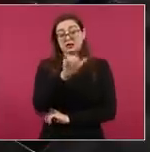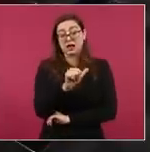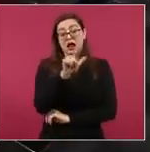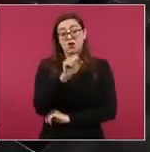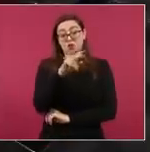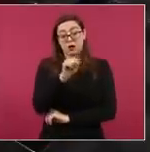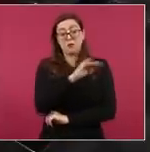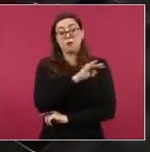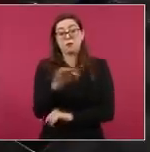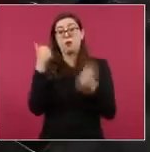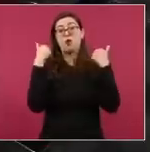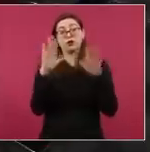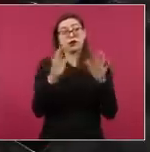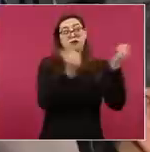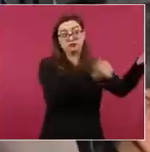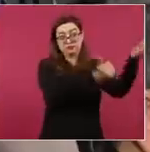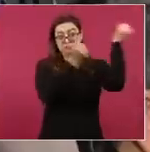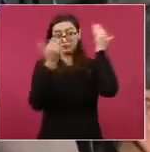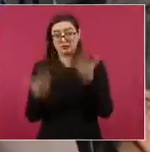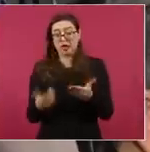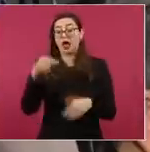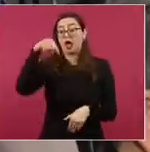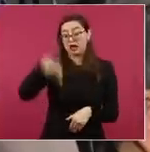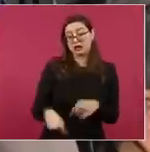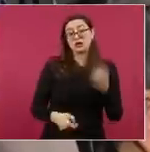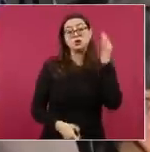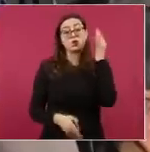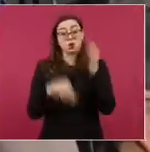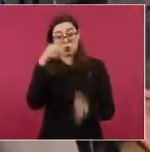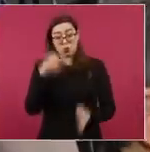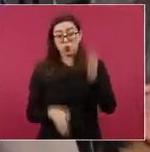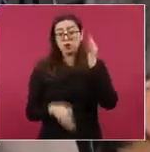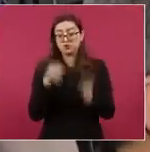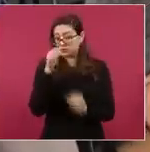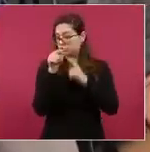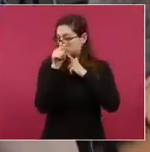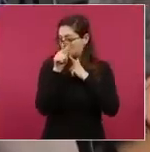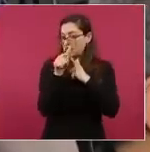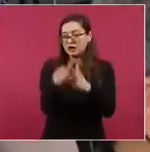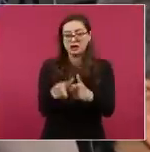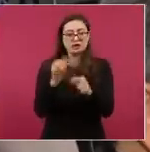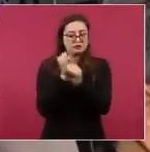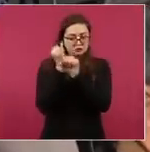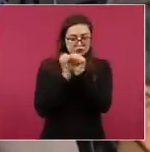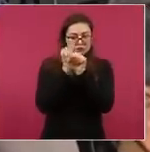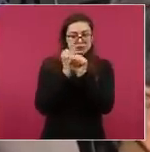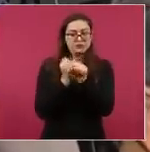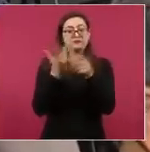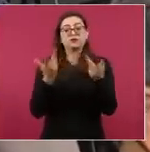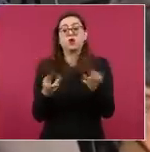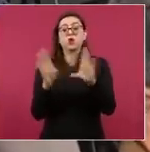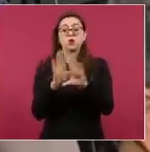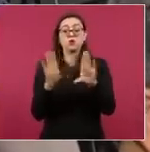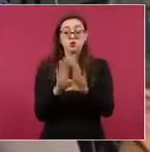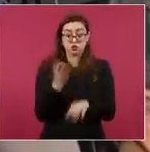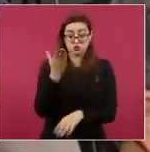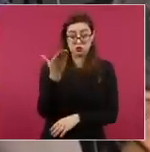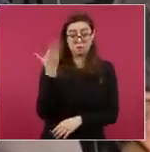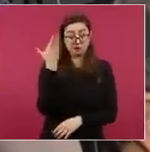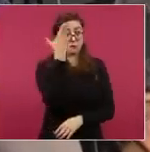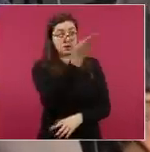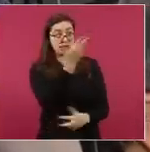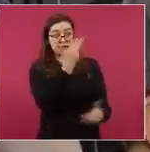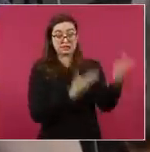Estados Unidos e independientemente de lo que se concluya allá, acá se podría hacer esta investigación. ¿Se estaría hablando de que sí estarían solicitando que